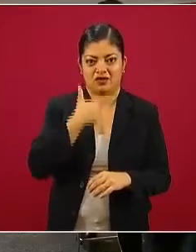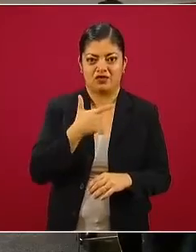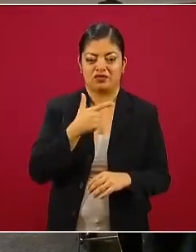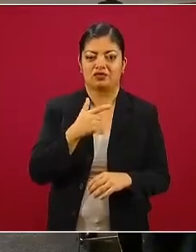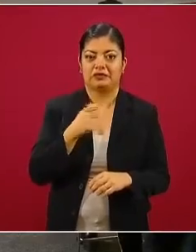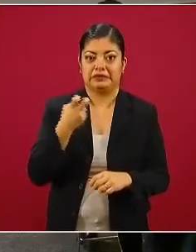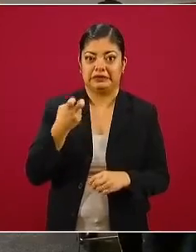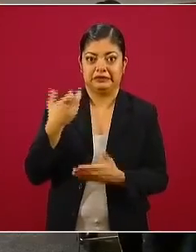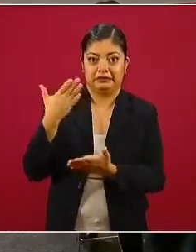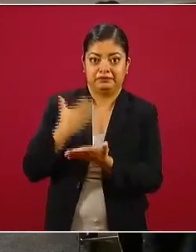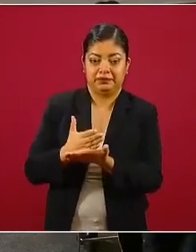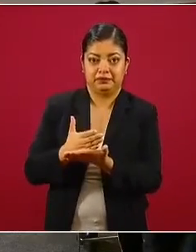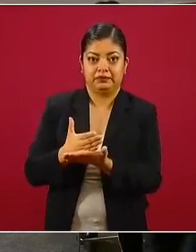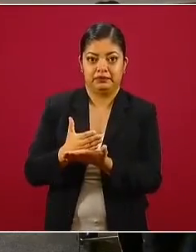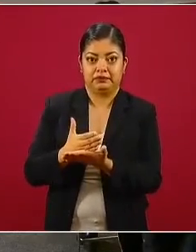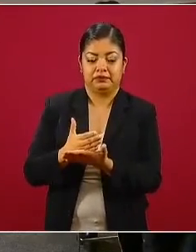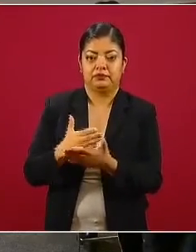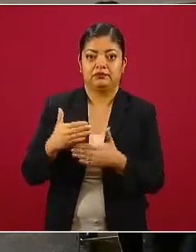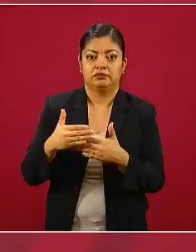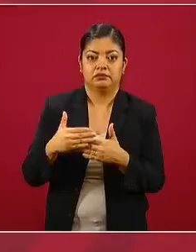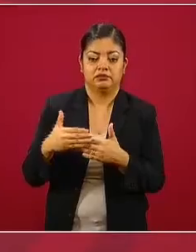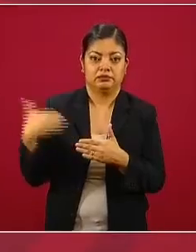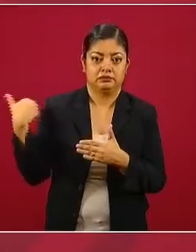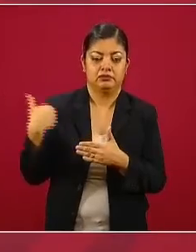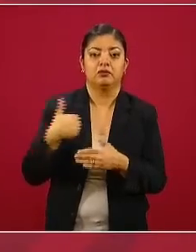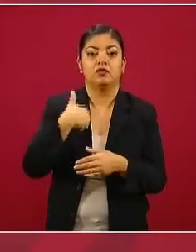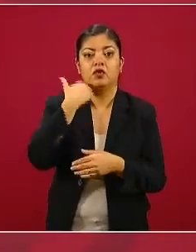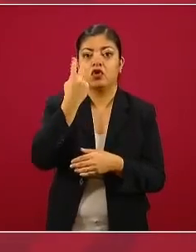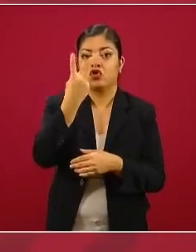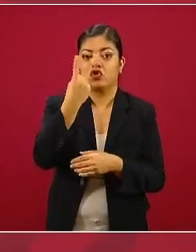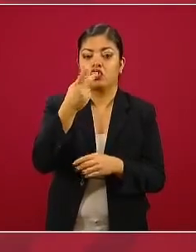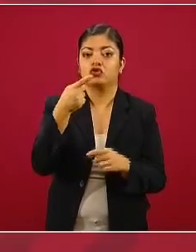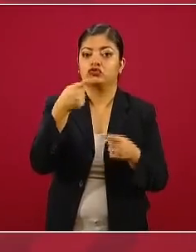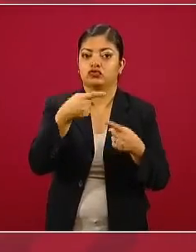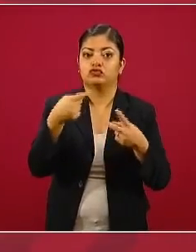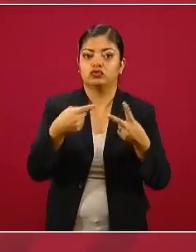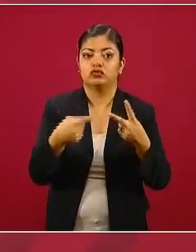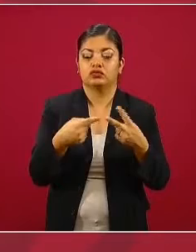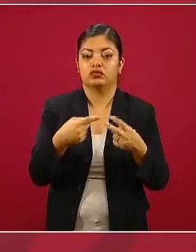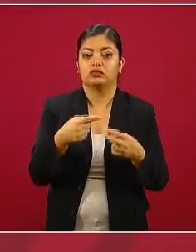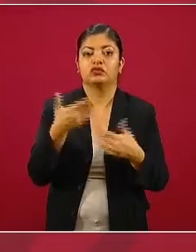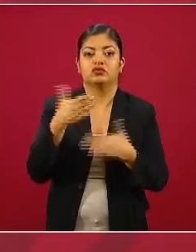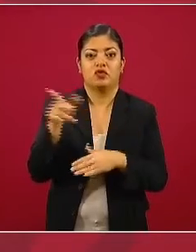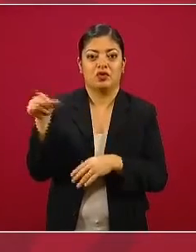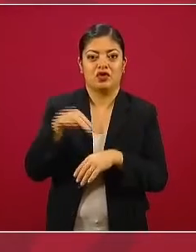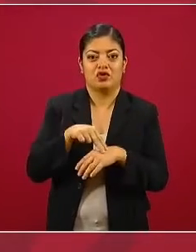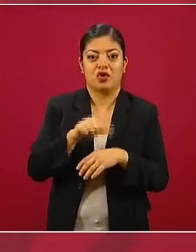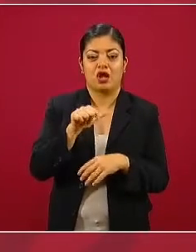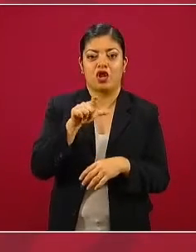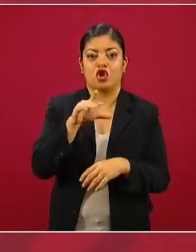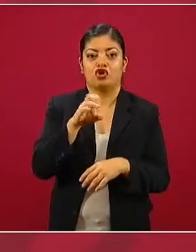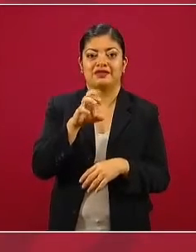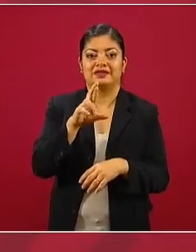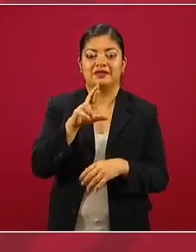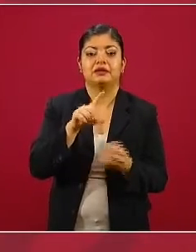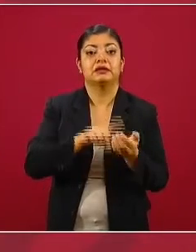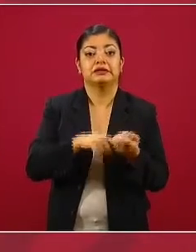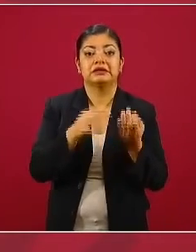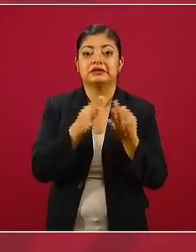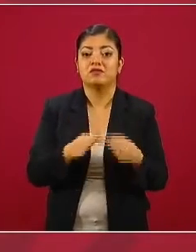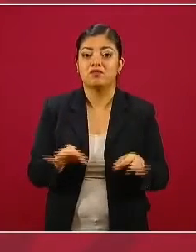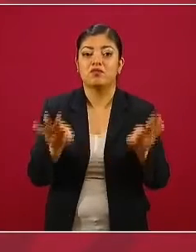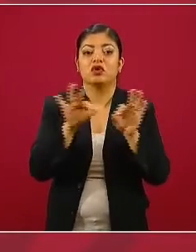con el corte más reciente y enfatizaré dos mensajes que tienen que ver con lo que ya señala el doctor Alcocer, de la importancia de